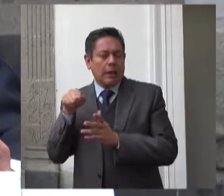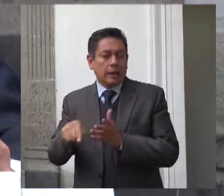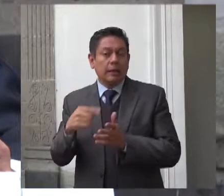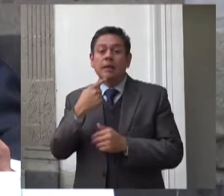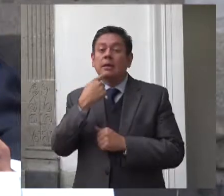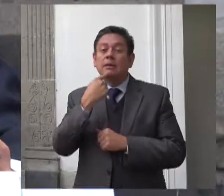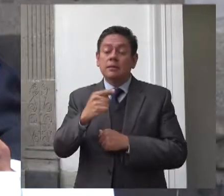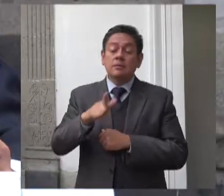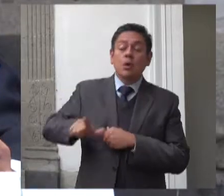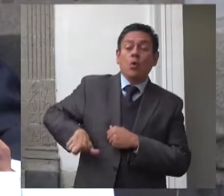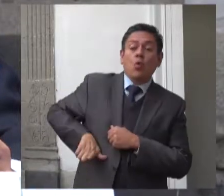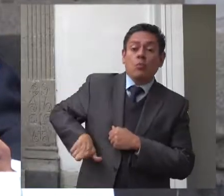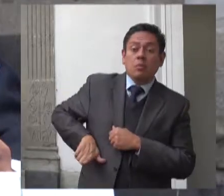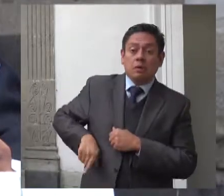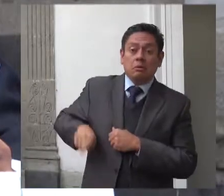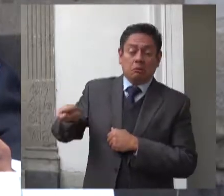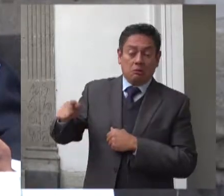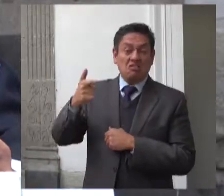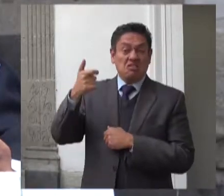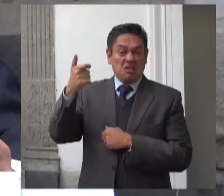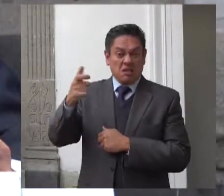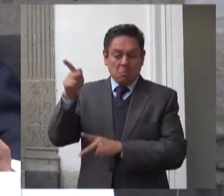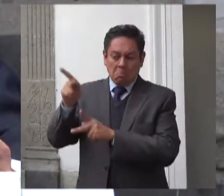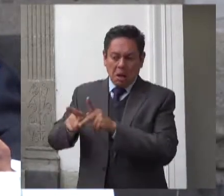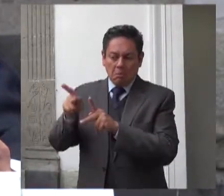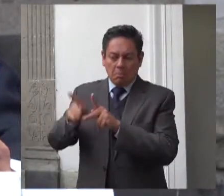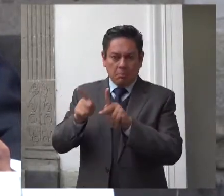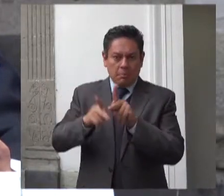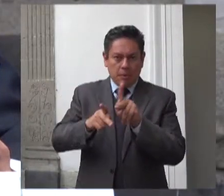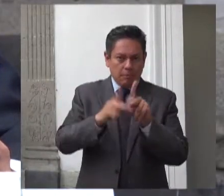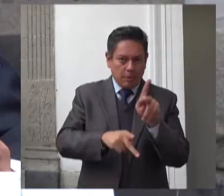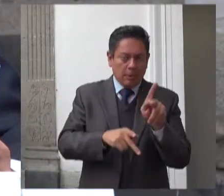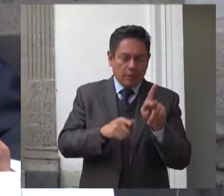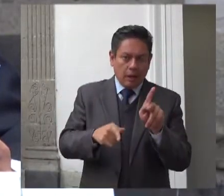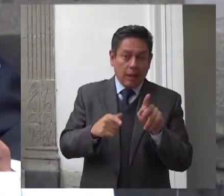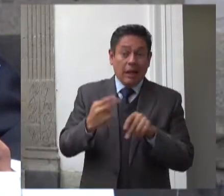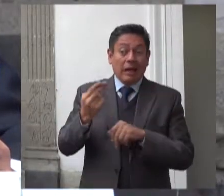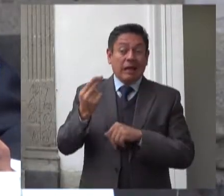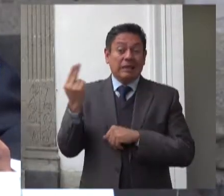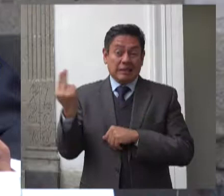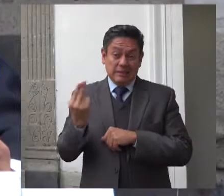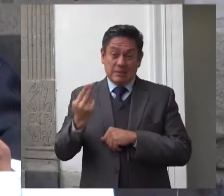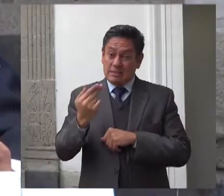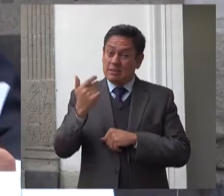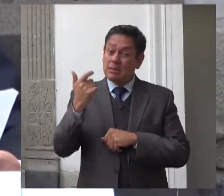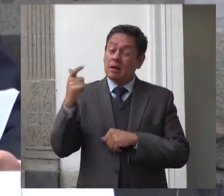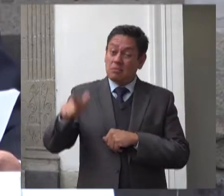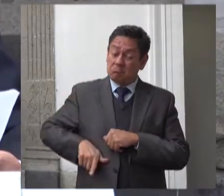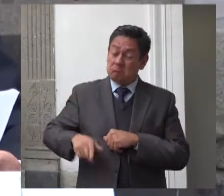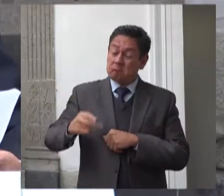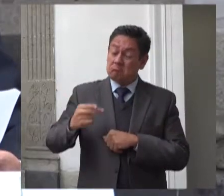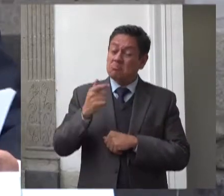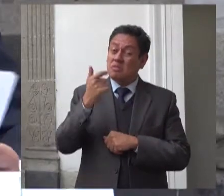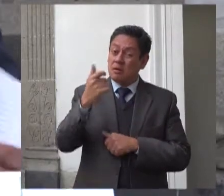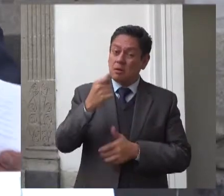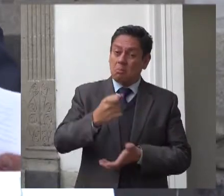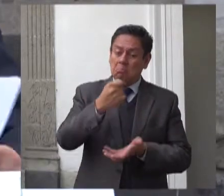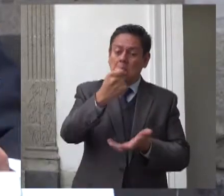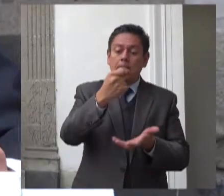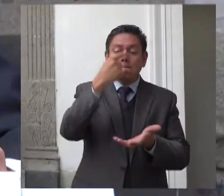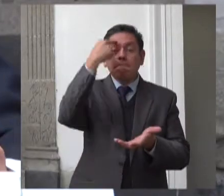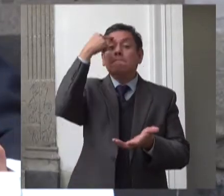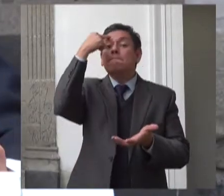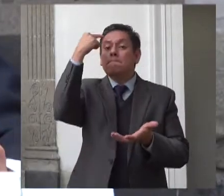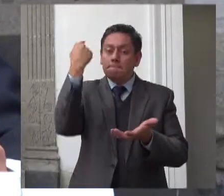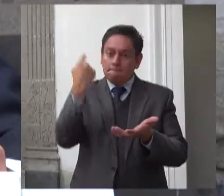presupuestos públicos para hacer efectivos los derechos de la niñez establece que los estados parte desde luego